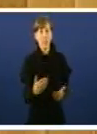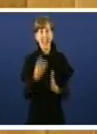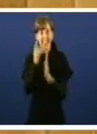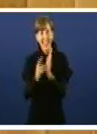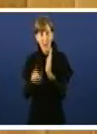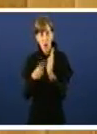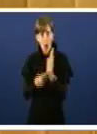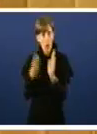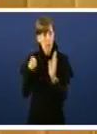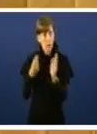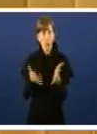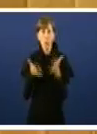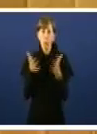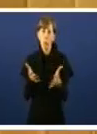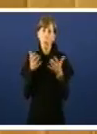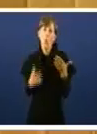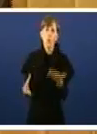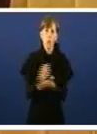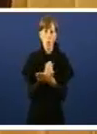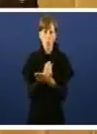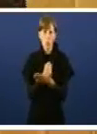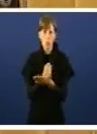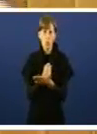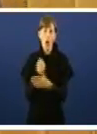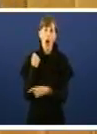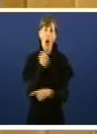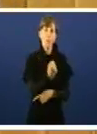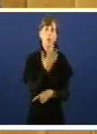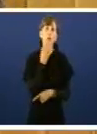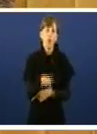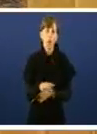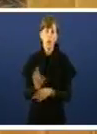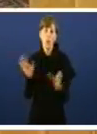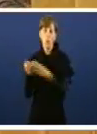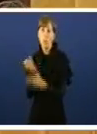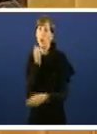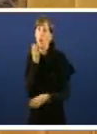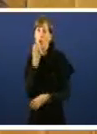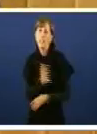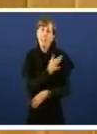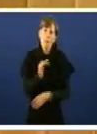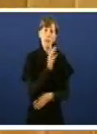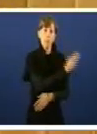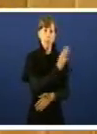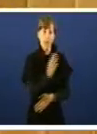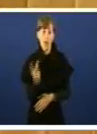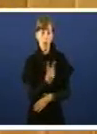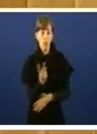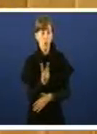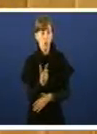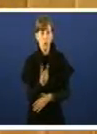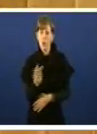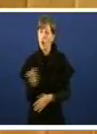foron aprobados todos co apoio do Partido Socialista e tamén co apoio do Partido Popular por